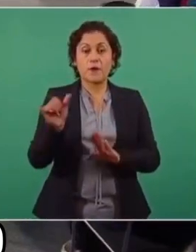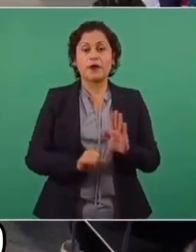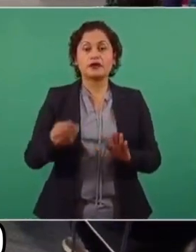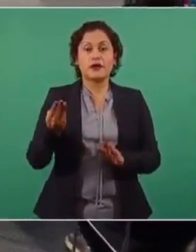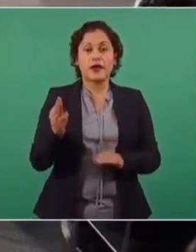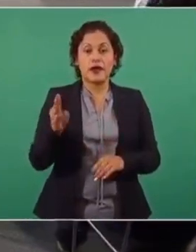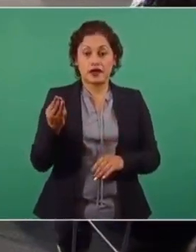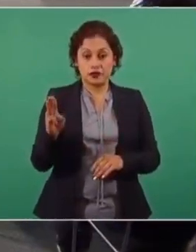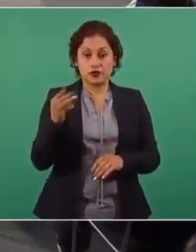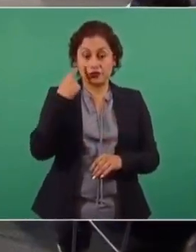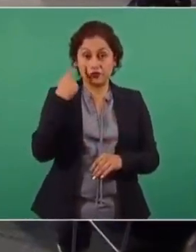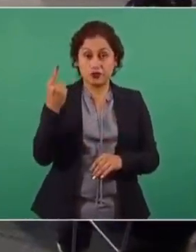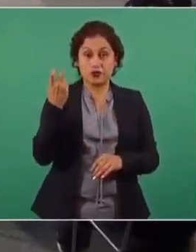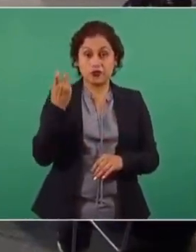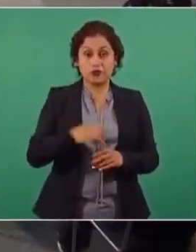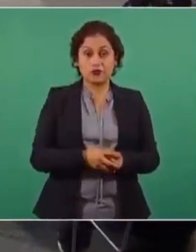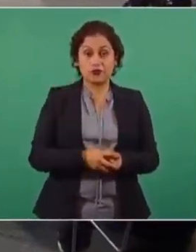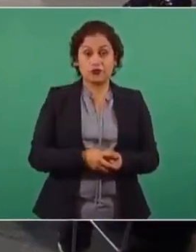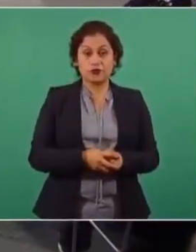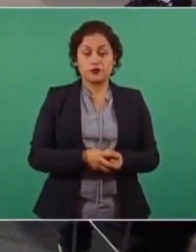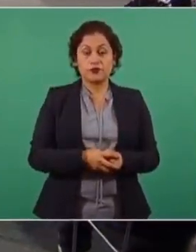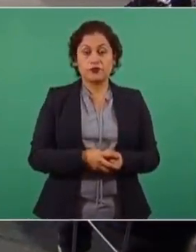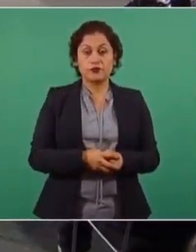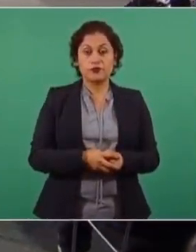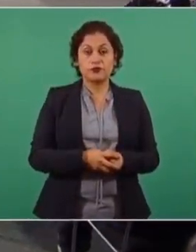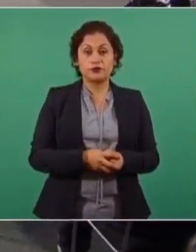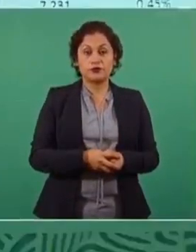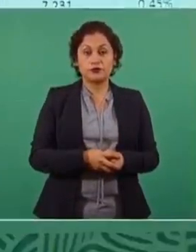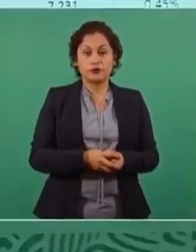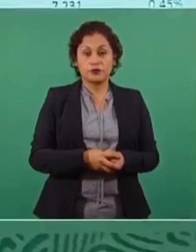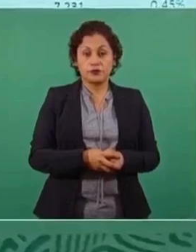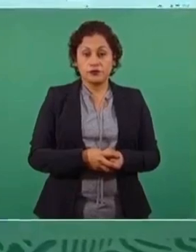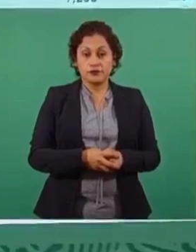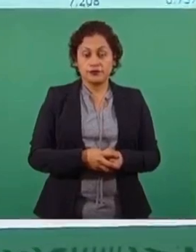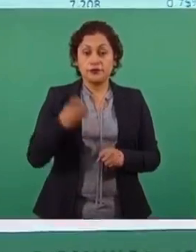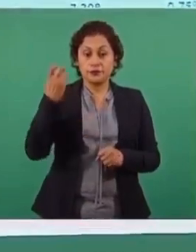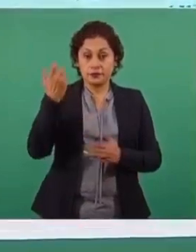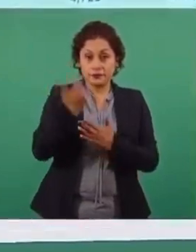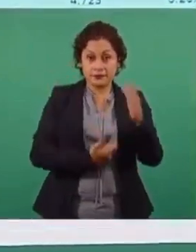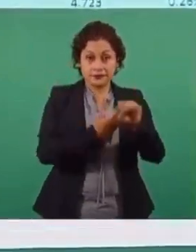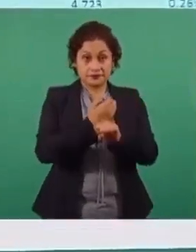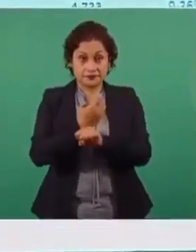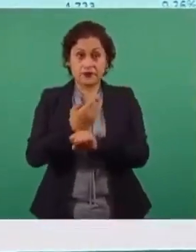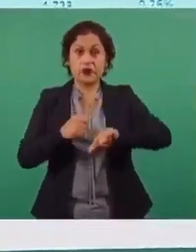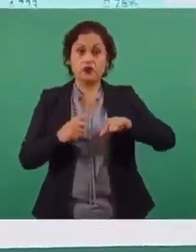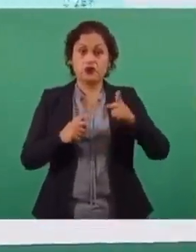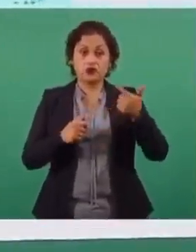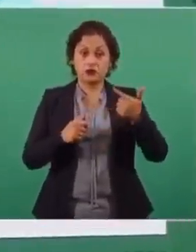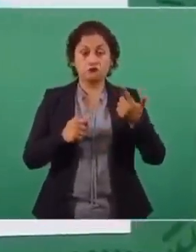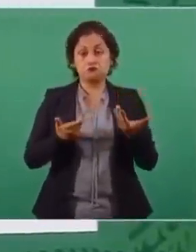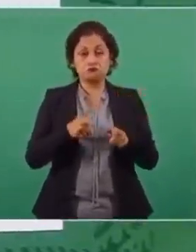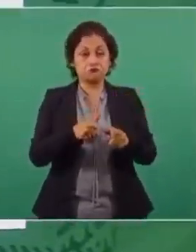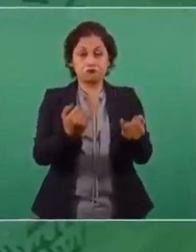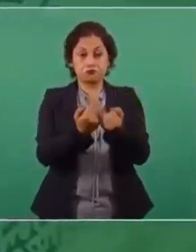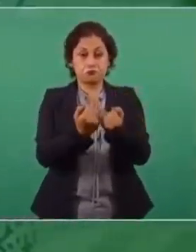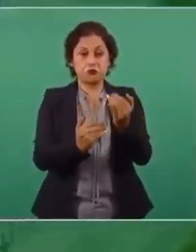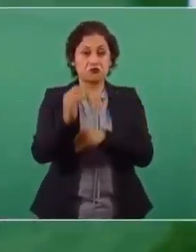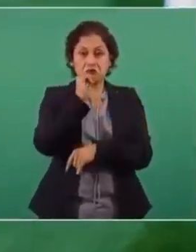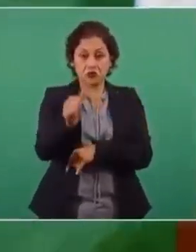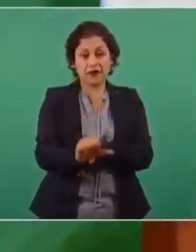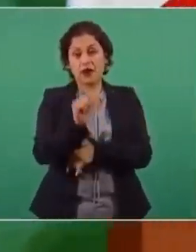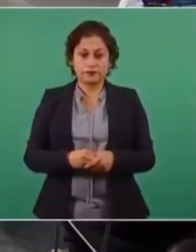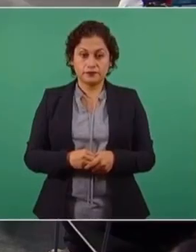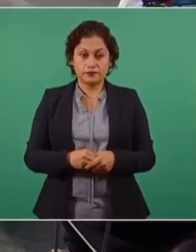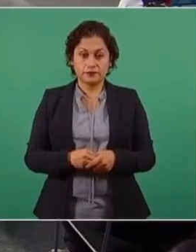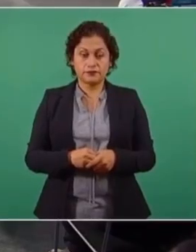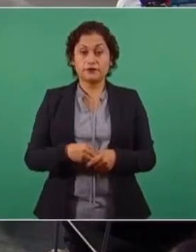En estos no se creció. 1, 2, 3, 4, 5, 6, 7, 8, 9, 10, 11 y 12. Y se creció